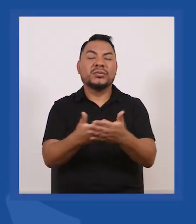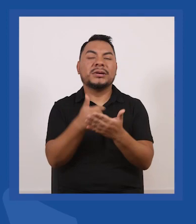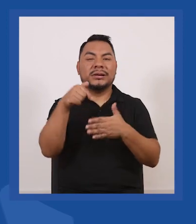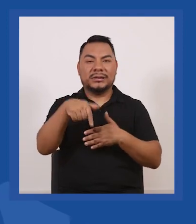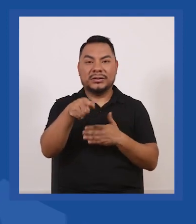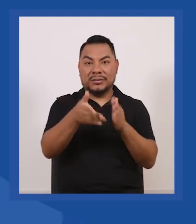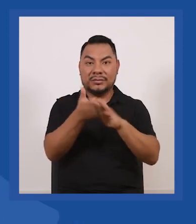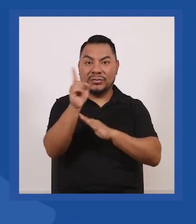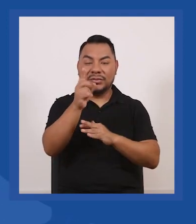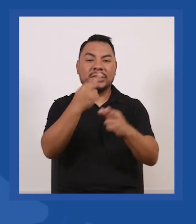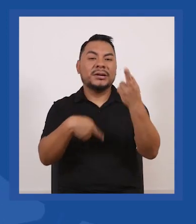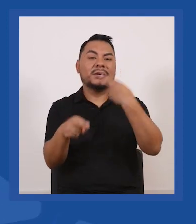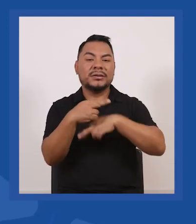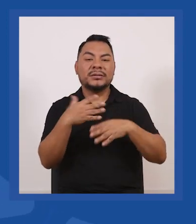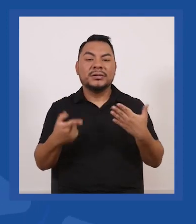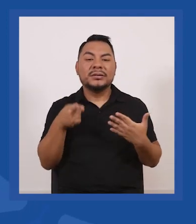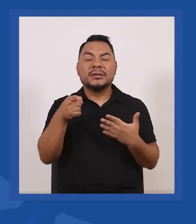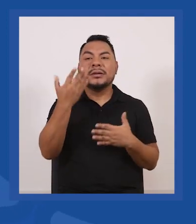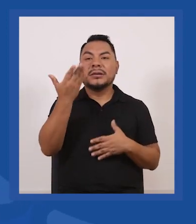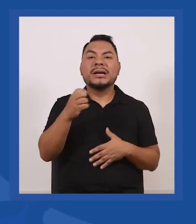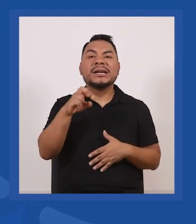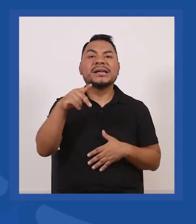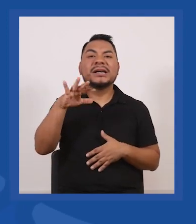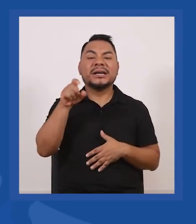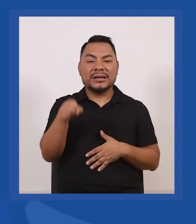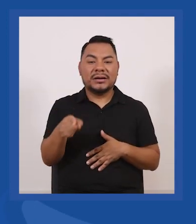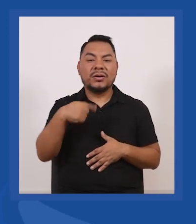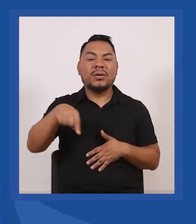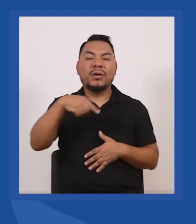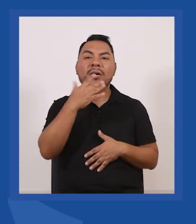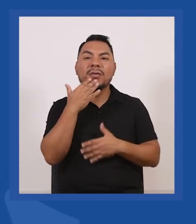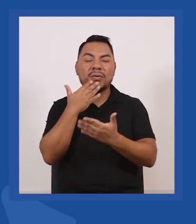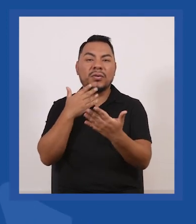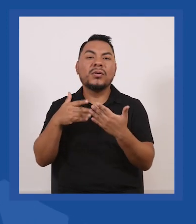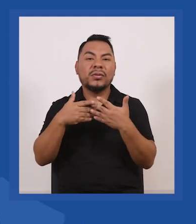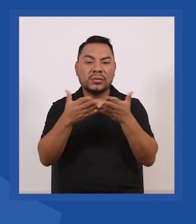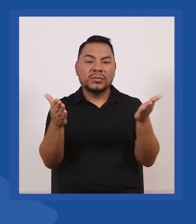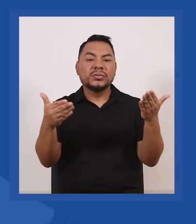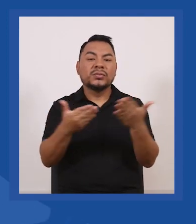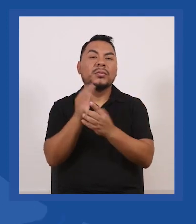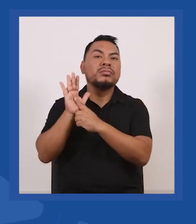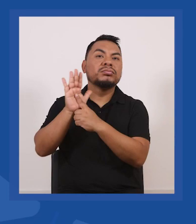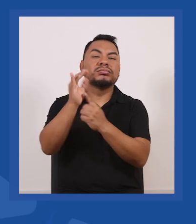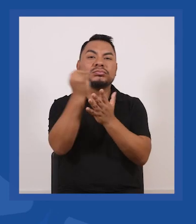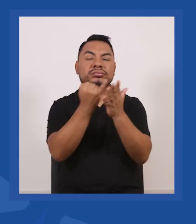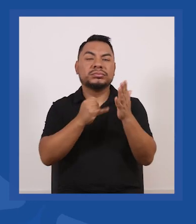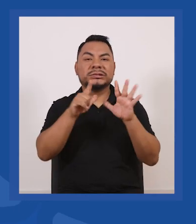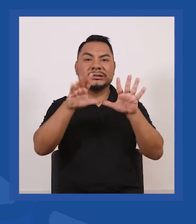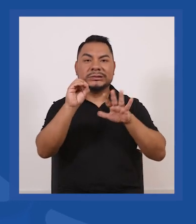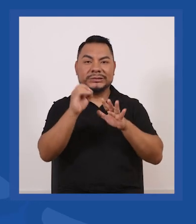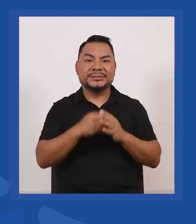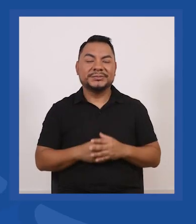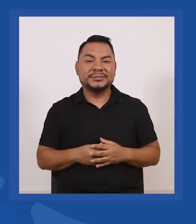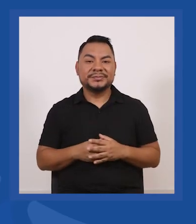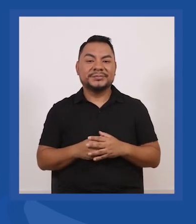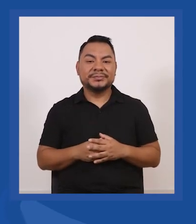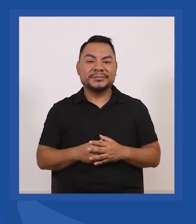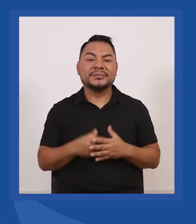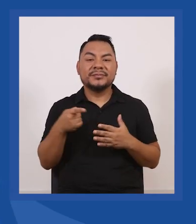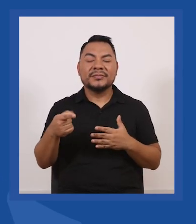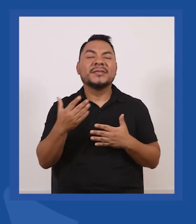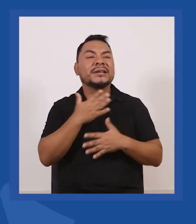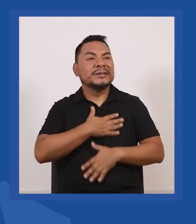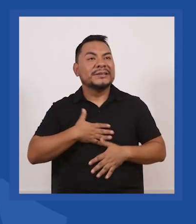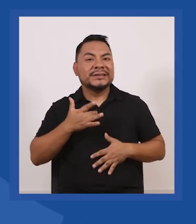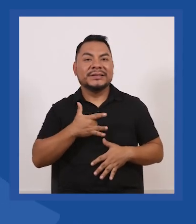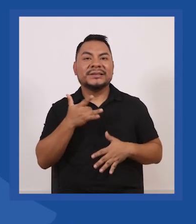en el programa no se muevan regresamos con Enrique Galdós el mago del color inaugura muestra con más de 70 obras es para mí una